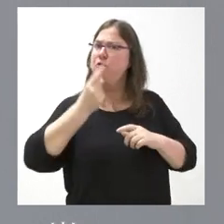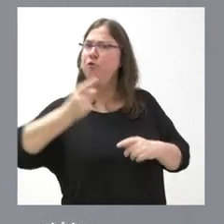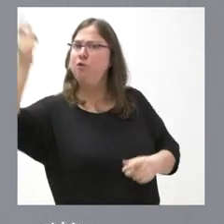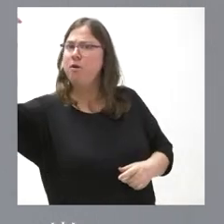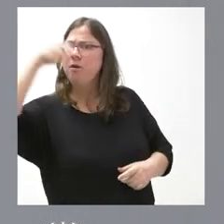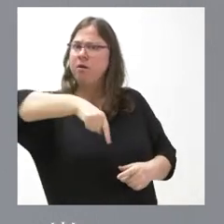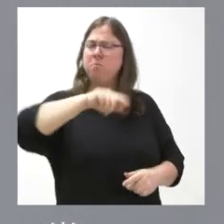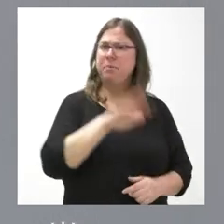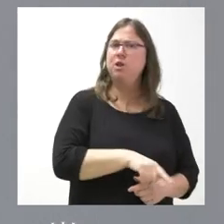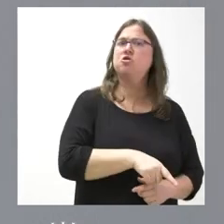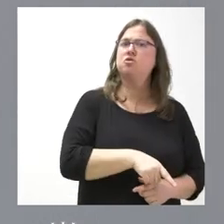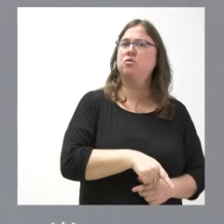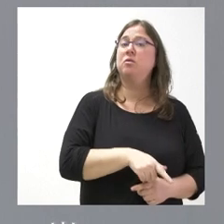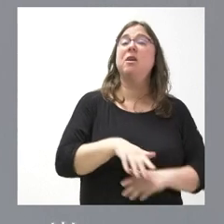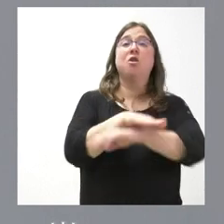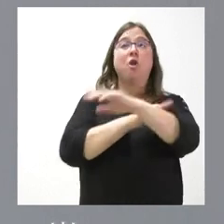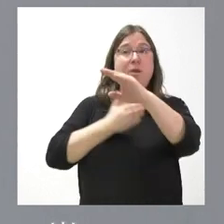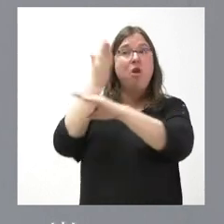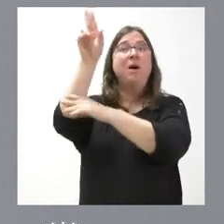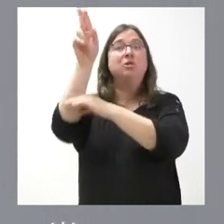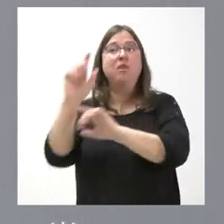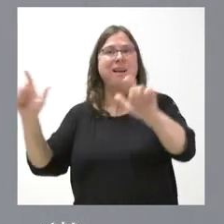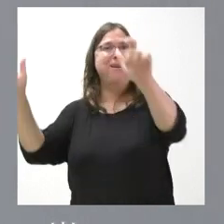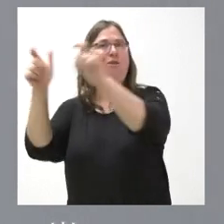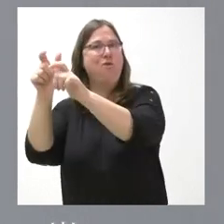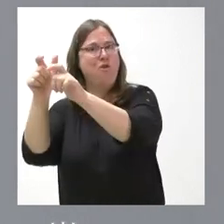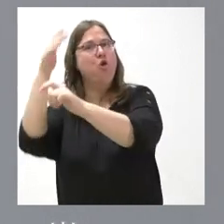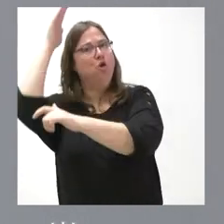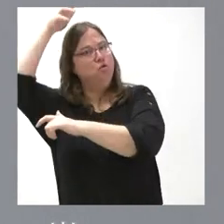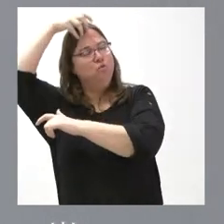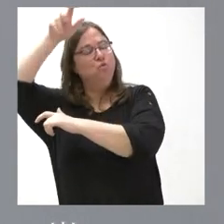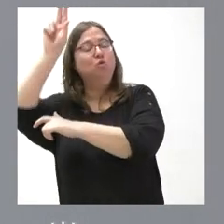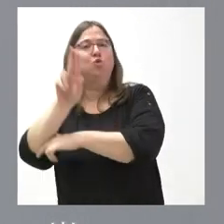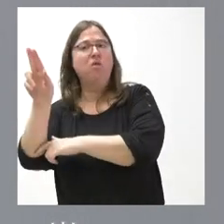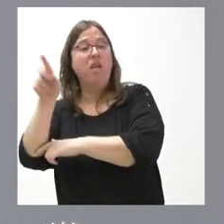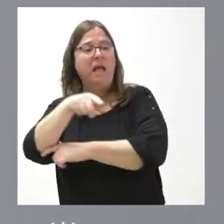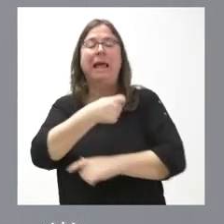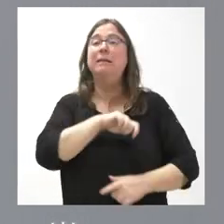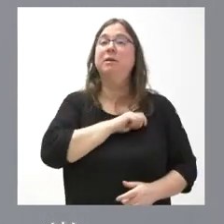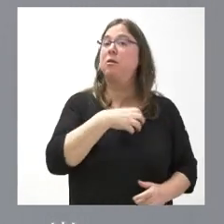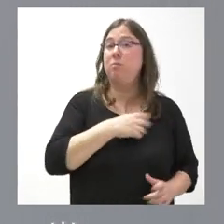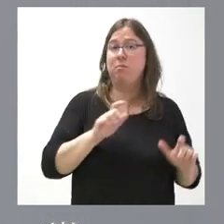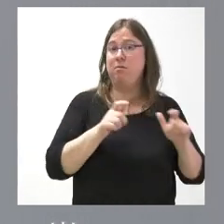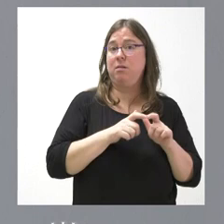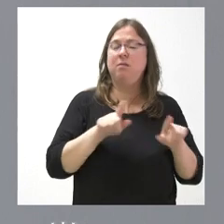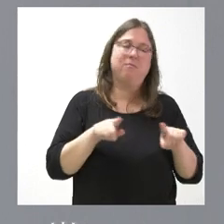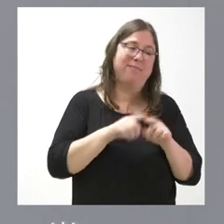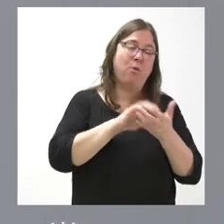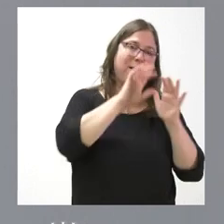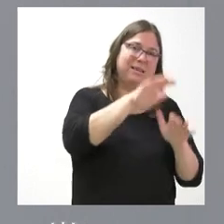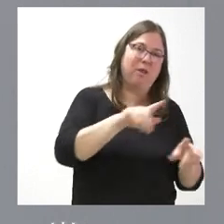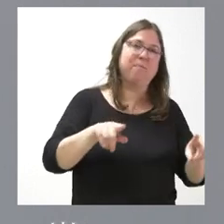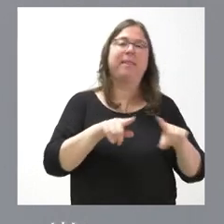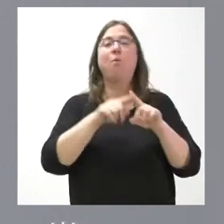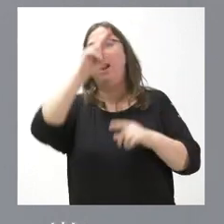reunirse en Suiza con ese prófugo de la justicia y no se pueda reunirse en un sitio de España, bien sea en Castilla y León, bien sea